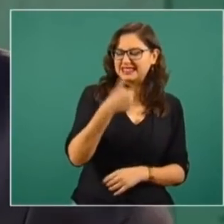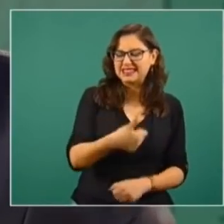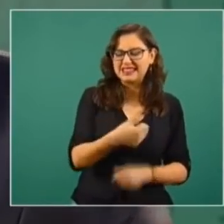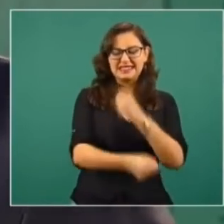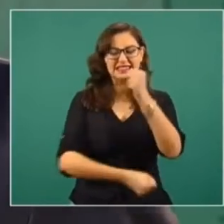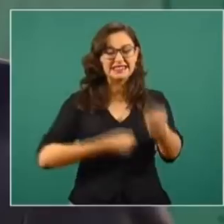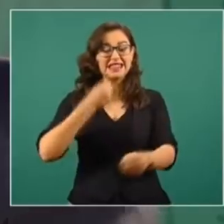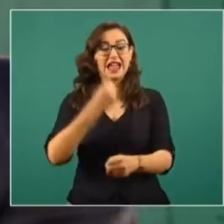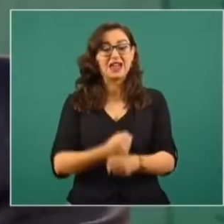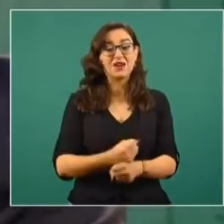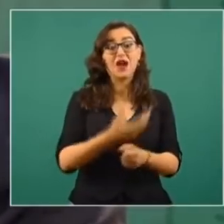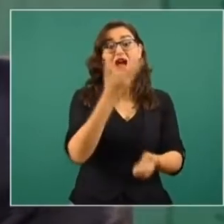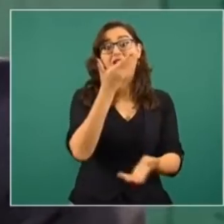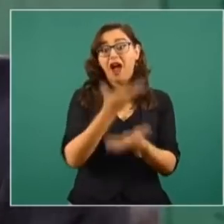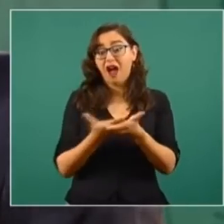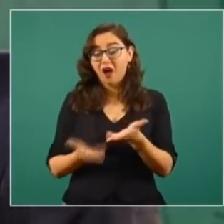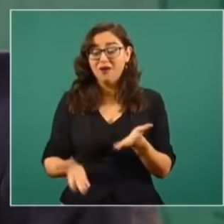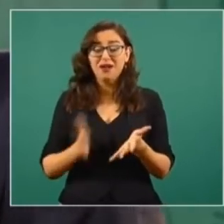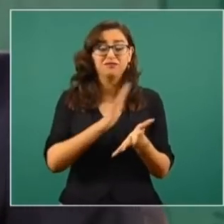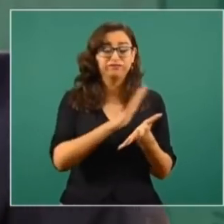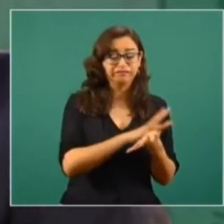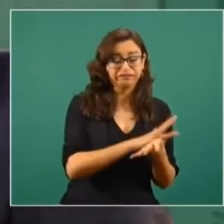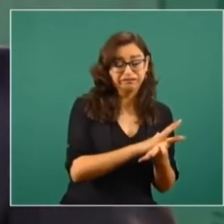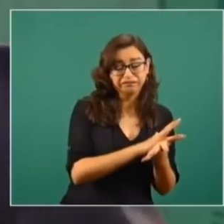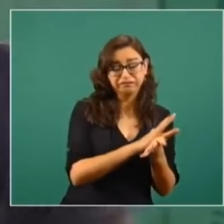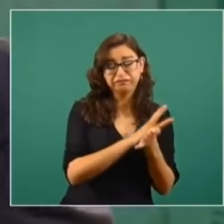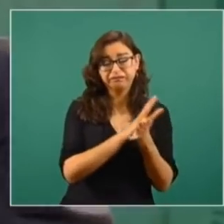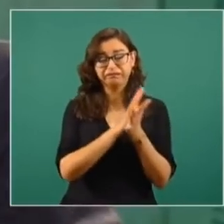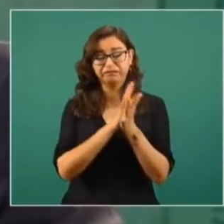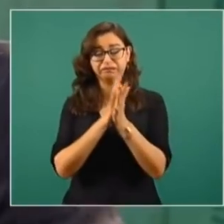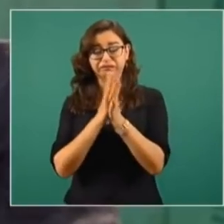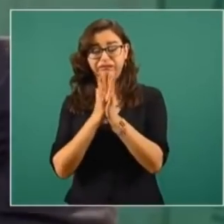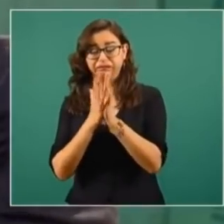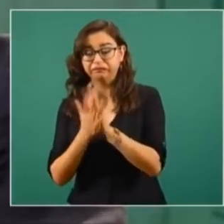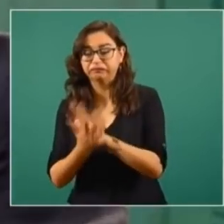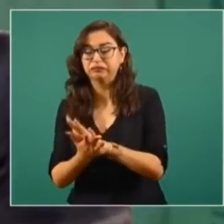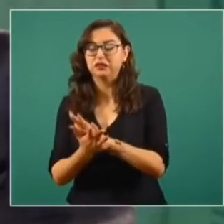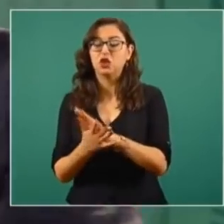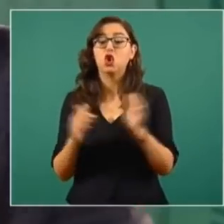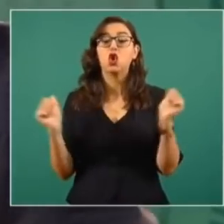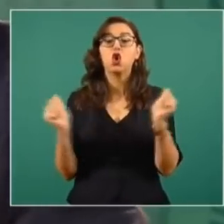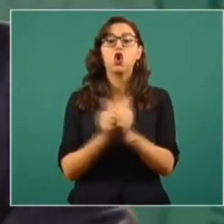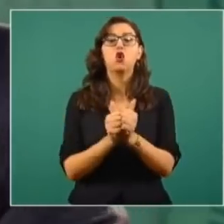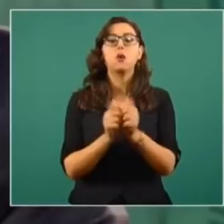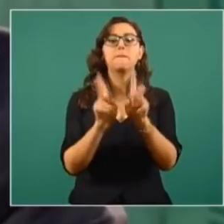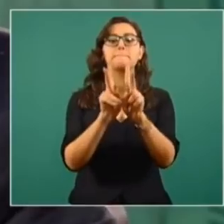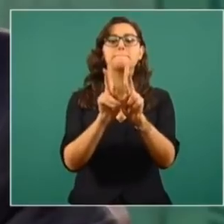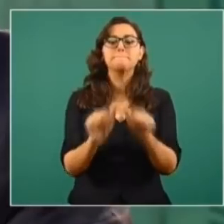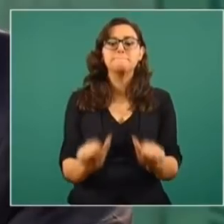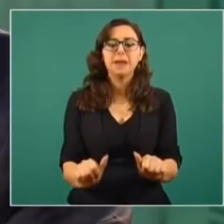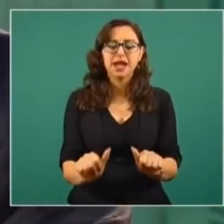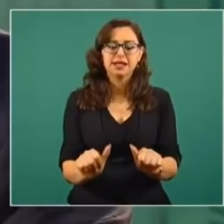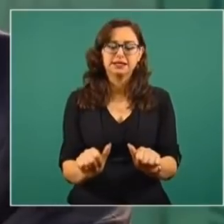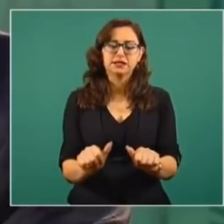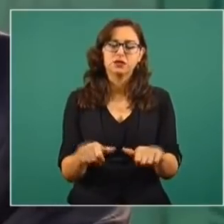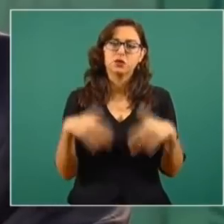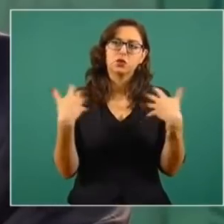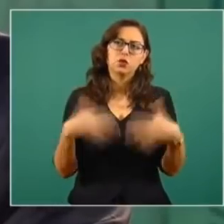Entonces, estamos cambiando de manera pacífica, que eso es una bendición,